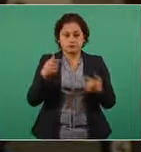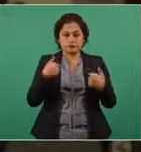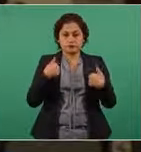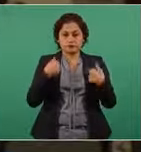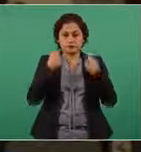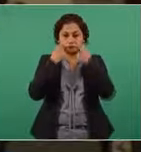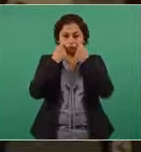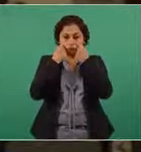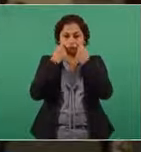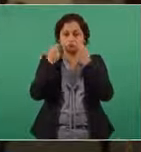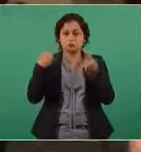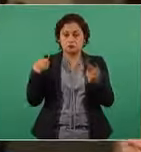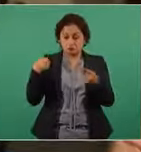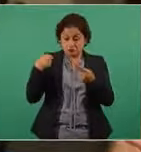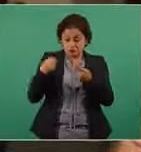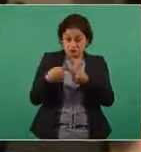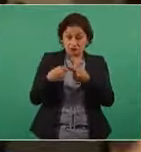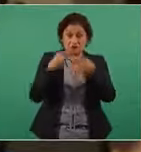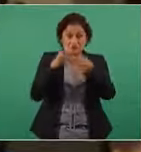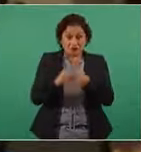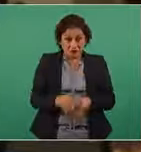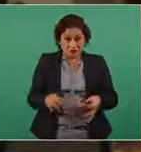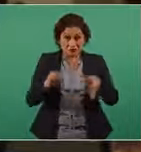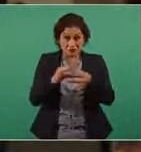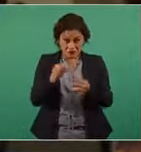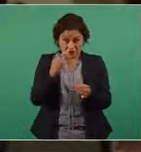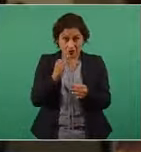con todo esto que le acabo que plantear